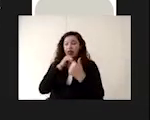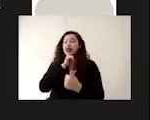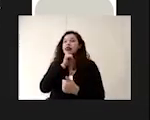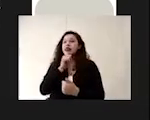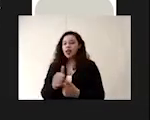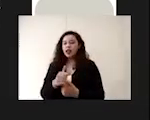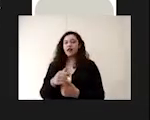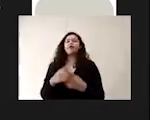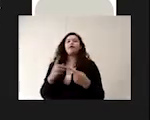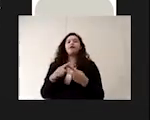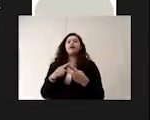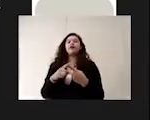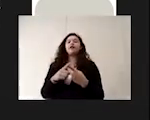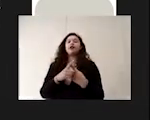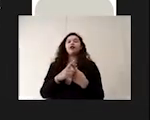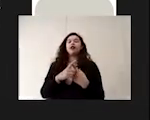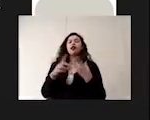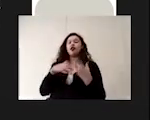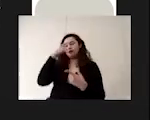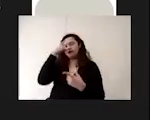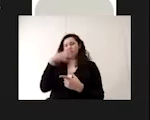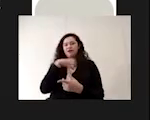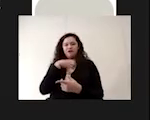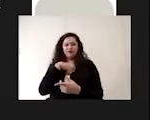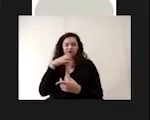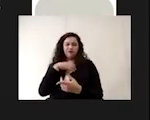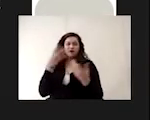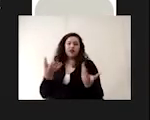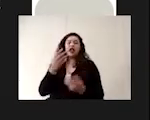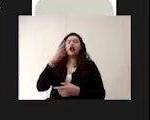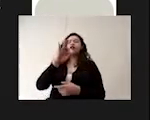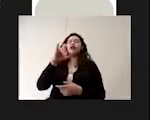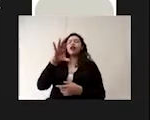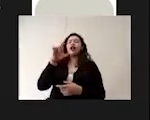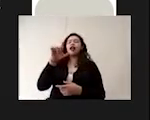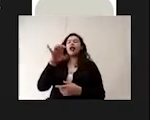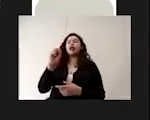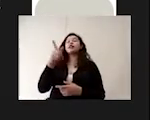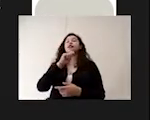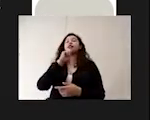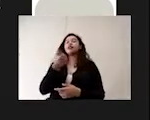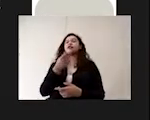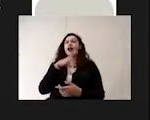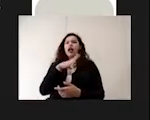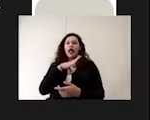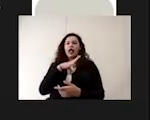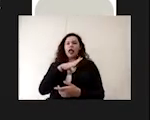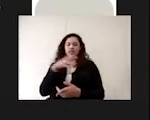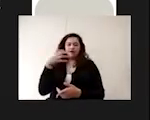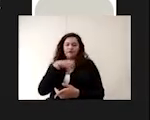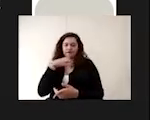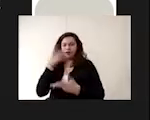Específicamente, organismos coliformes fecales, como su nombre lo indica, que tienen que ver con las heces.